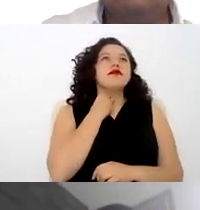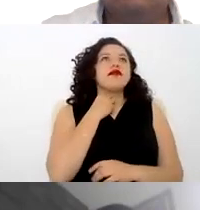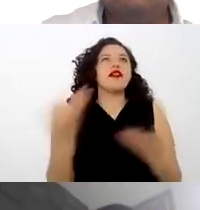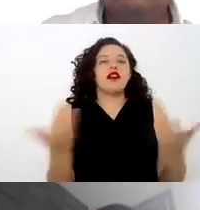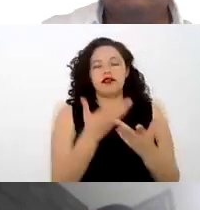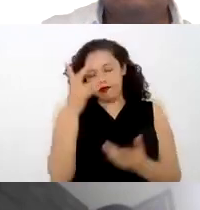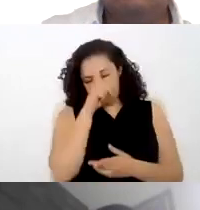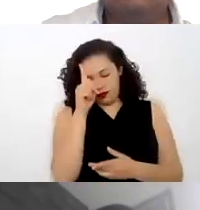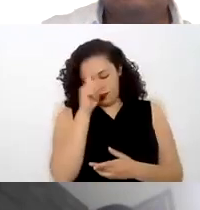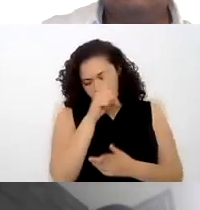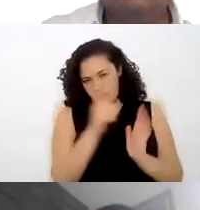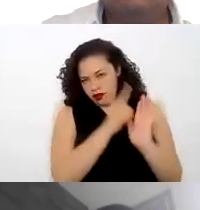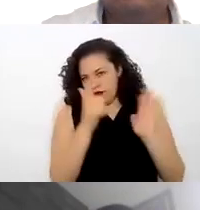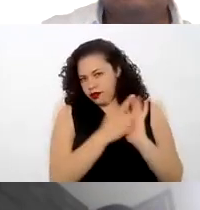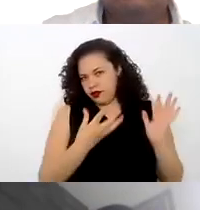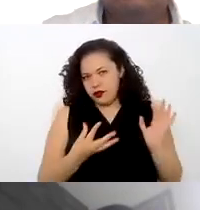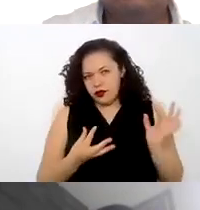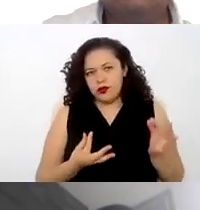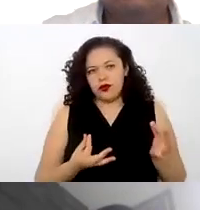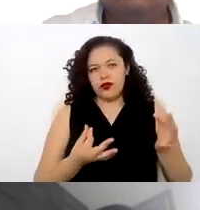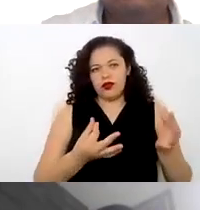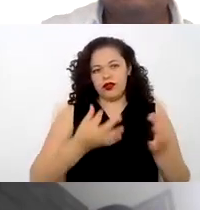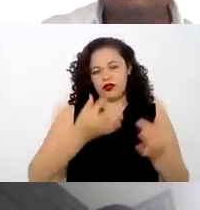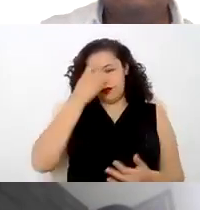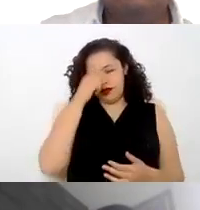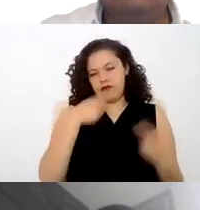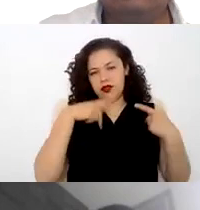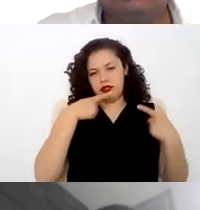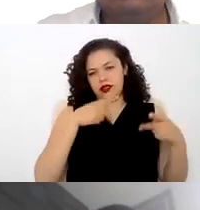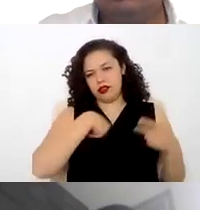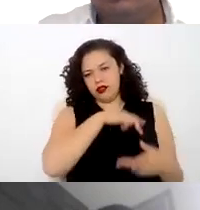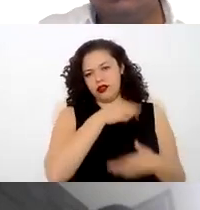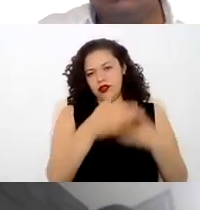legal de calidad a estas personas a las que le brindamos el servicio.